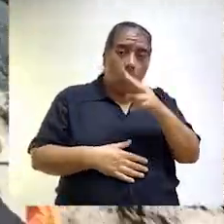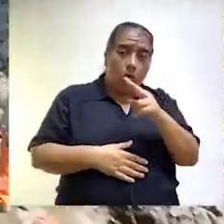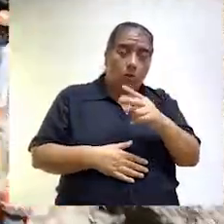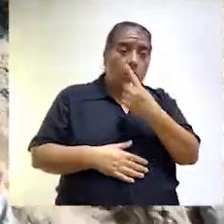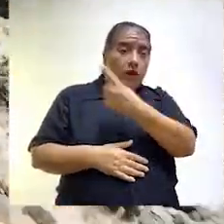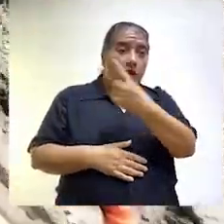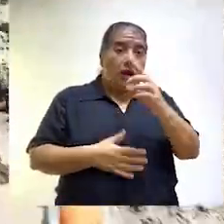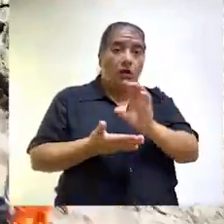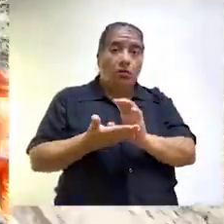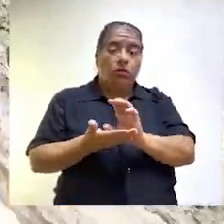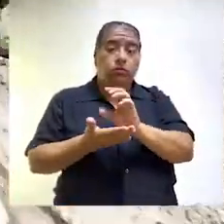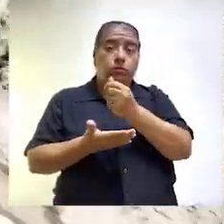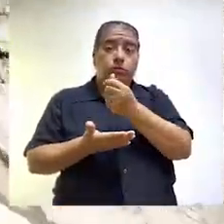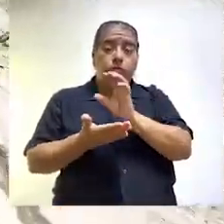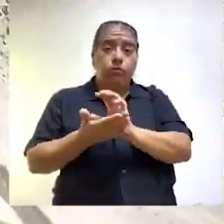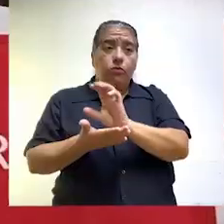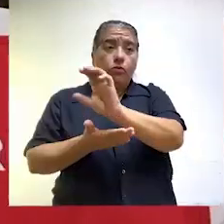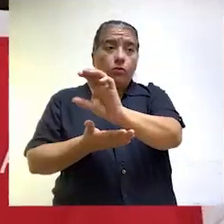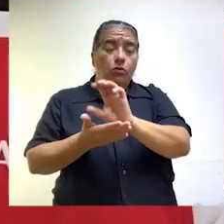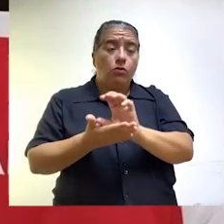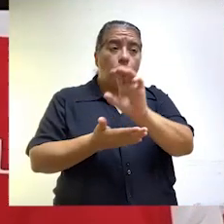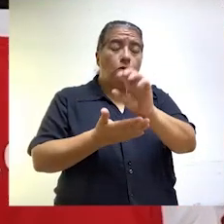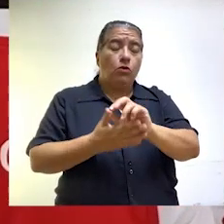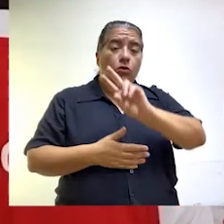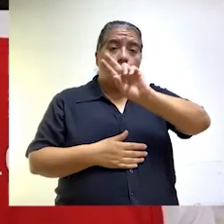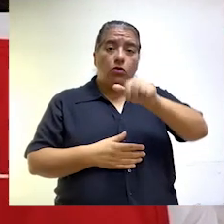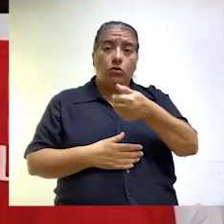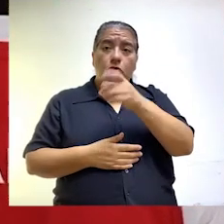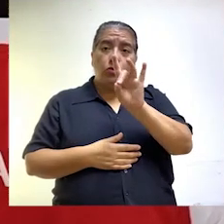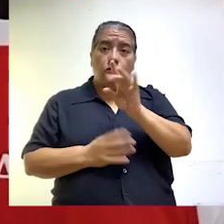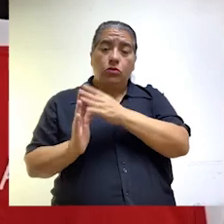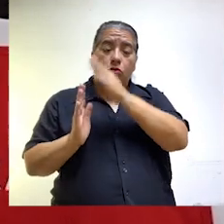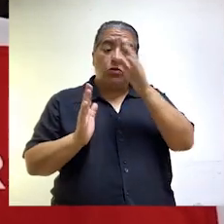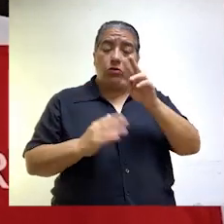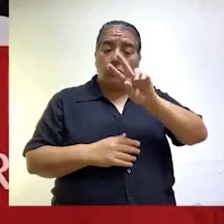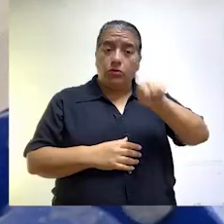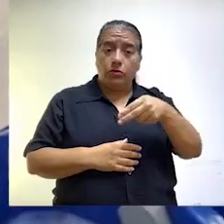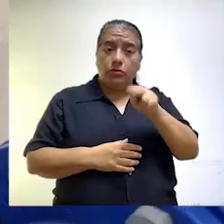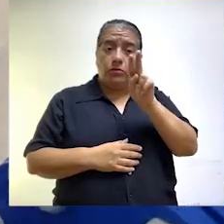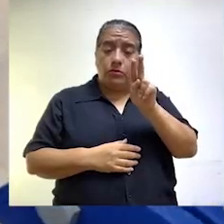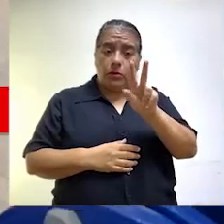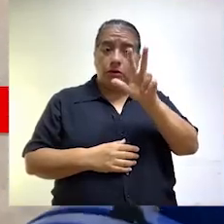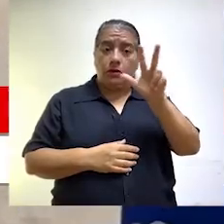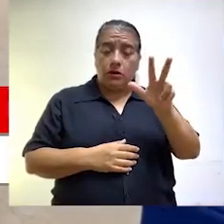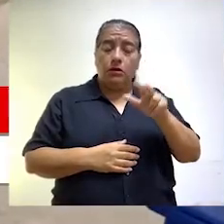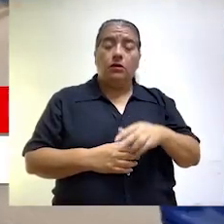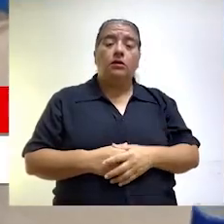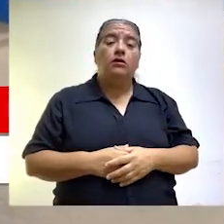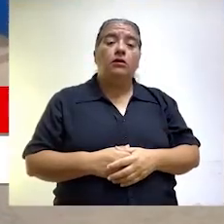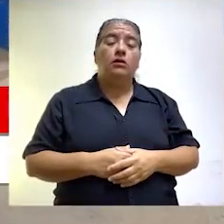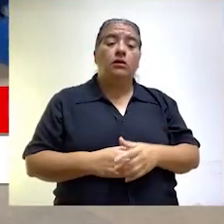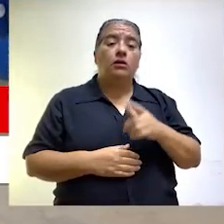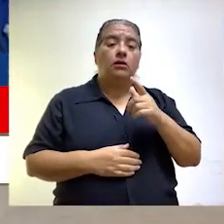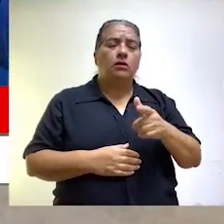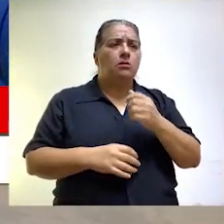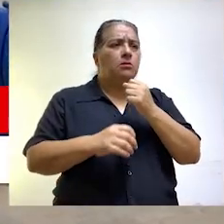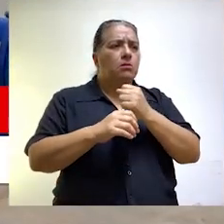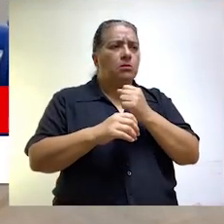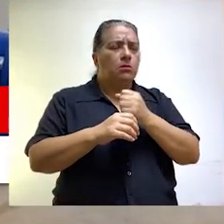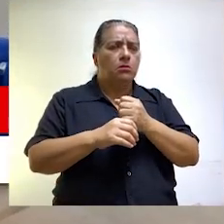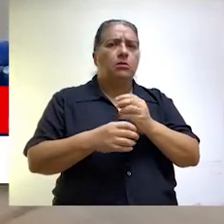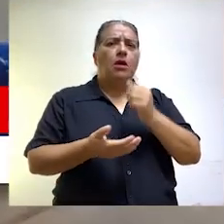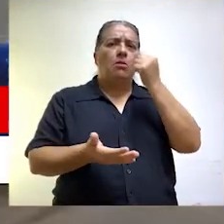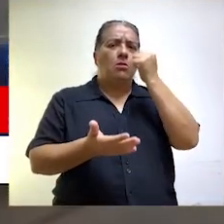es que en cada inversión que tuvo control concurrente entre el 2018 y el 2023 y que iniciaron además su